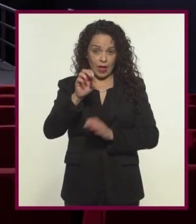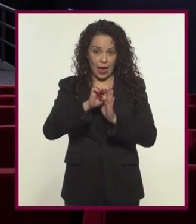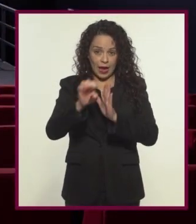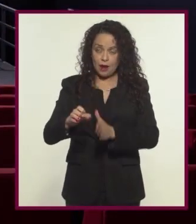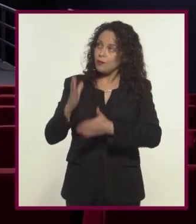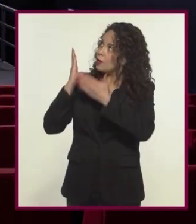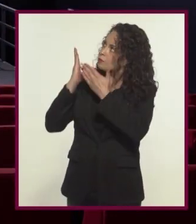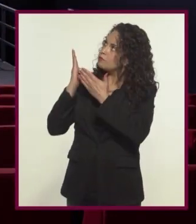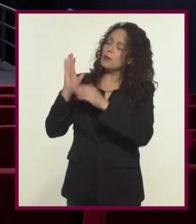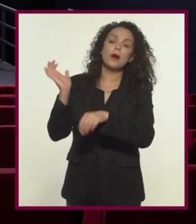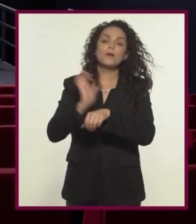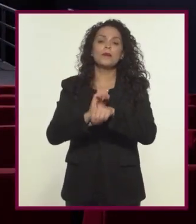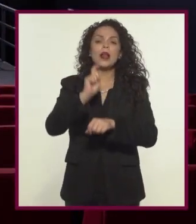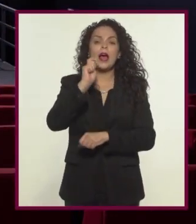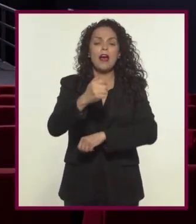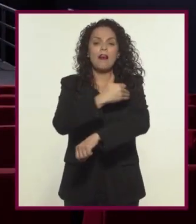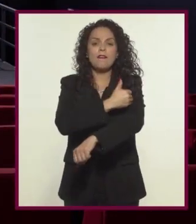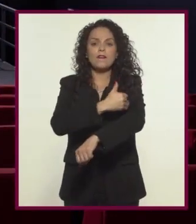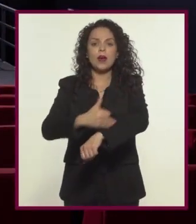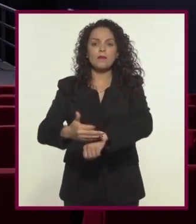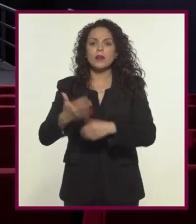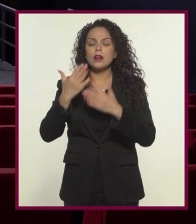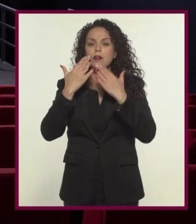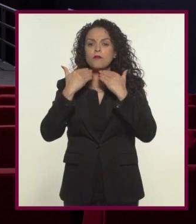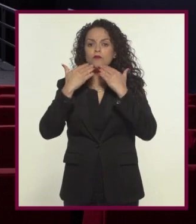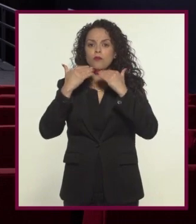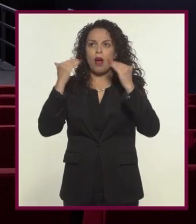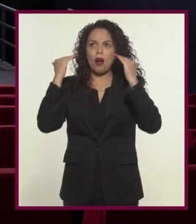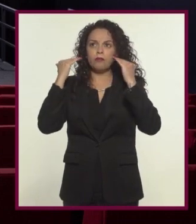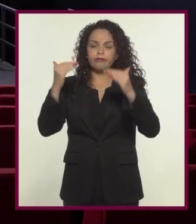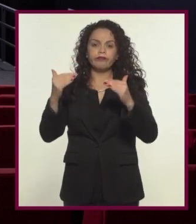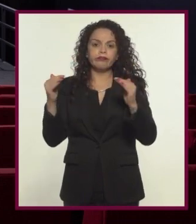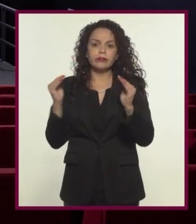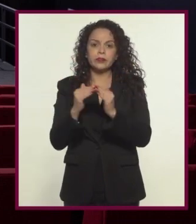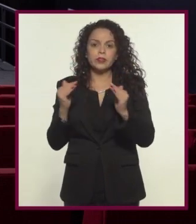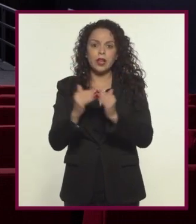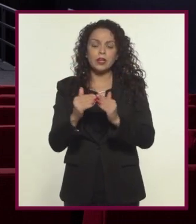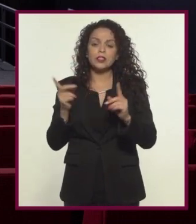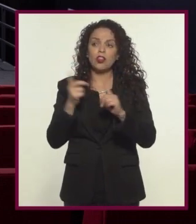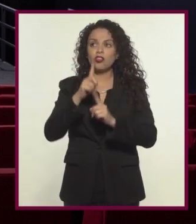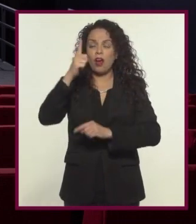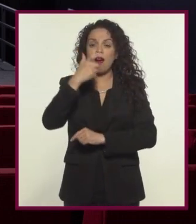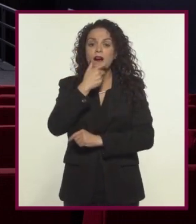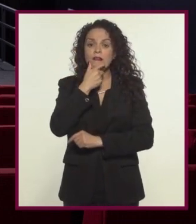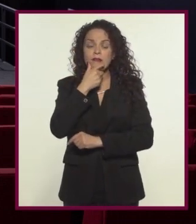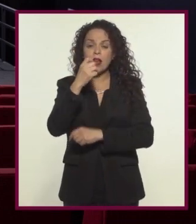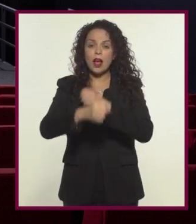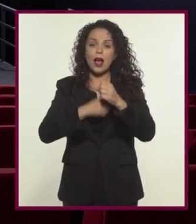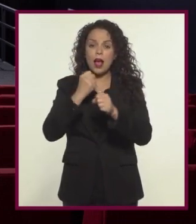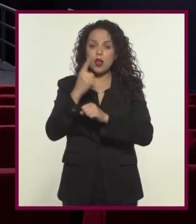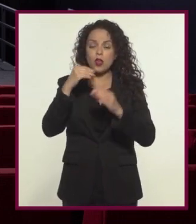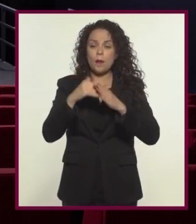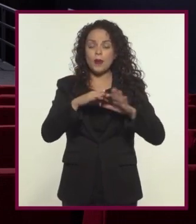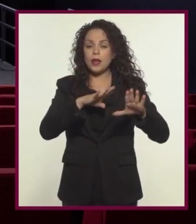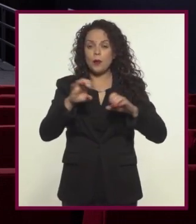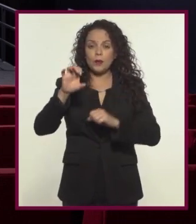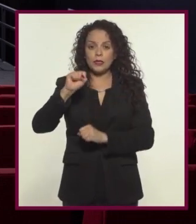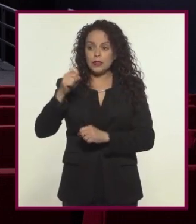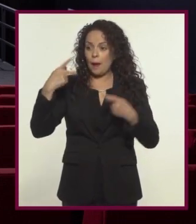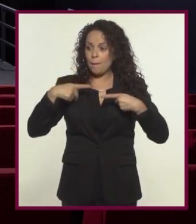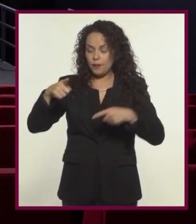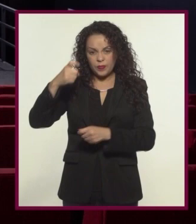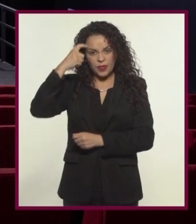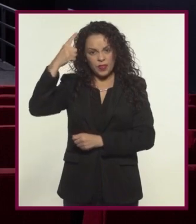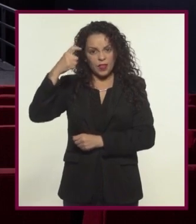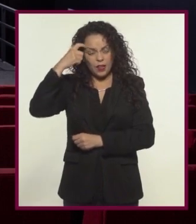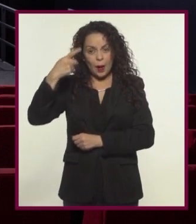Aquí encontramos por ejemplo una película sobre una familia sin techo en Inglaterra en los años 60 Aunque los personajes